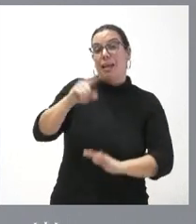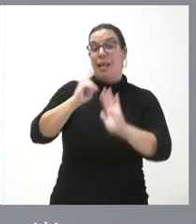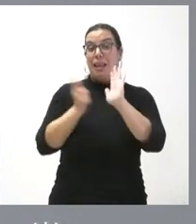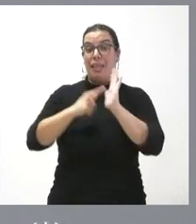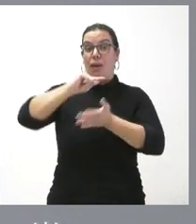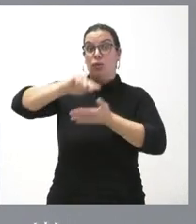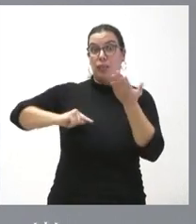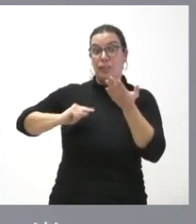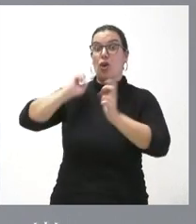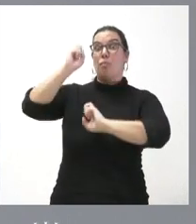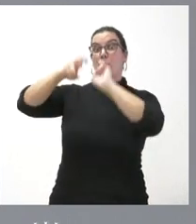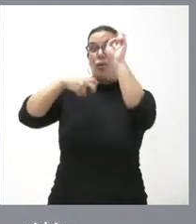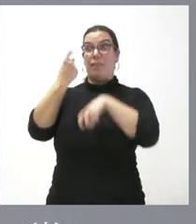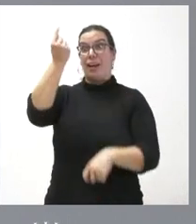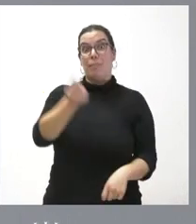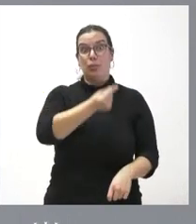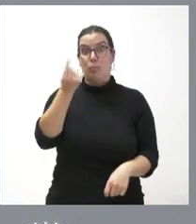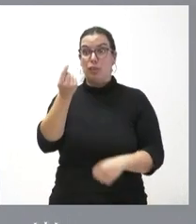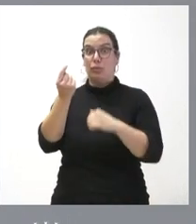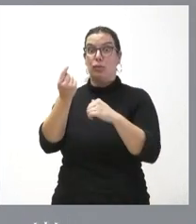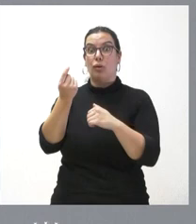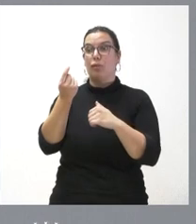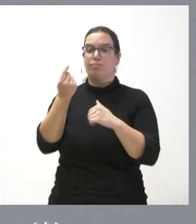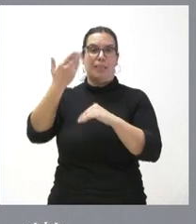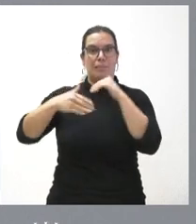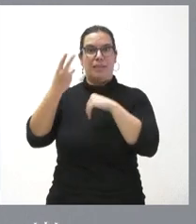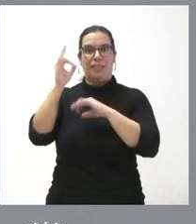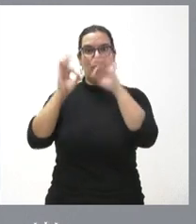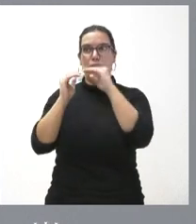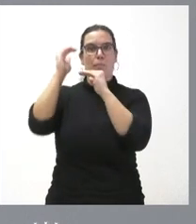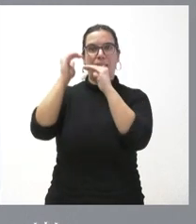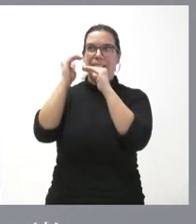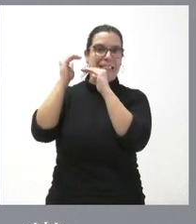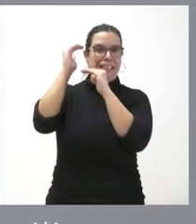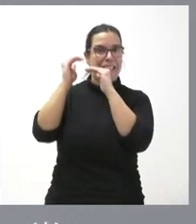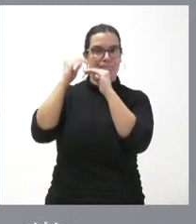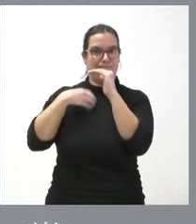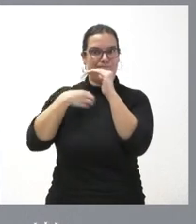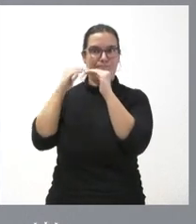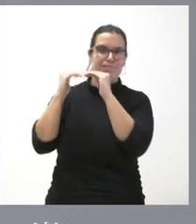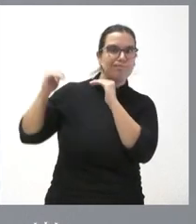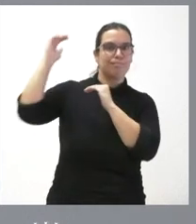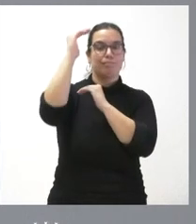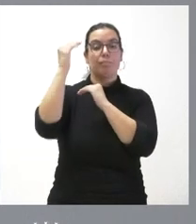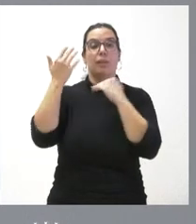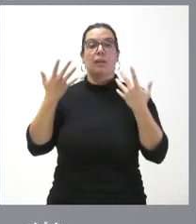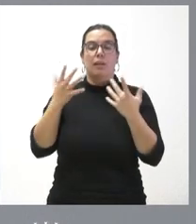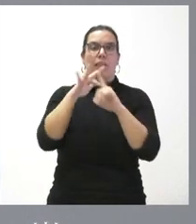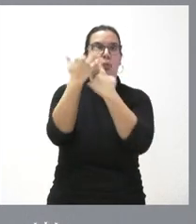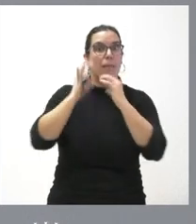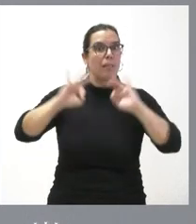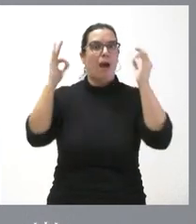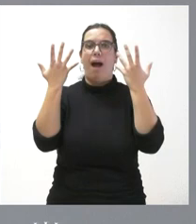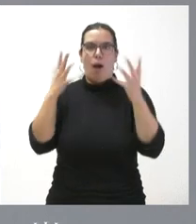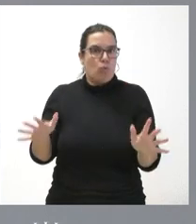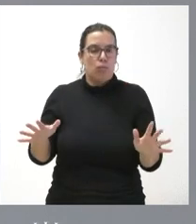modificación del coste de contratación por encima del 20% y además en ese caso incluso con las circunstancias excepcionales que marca la ley